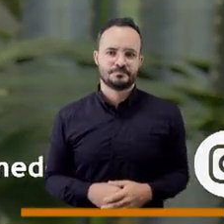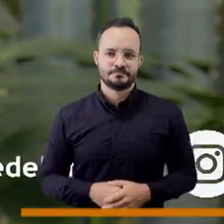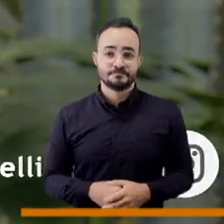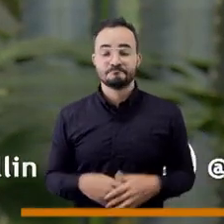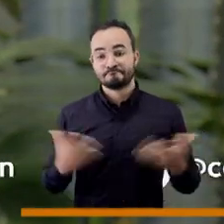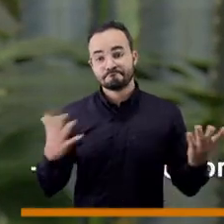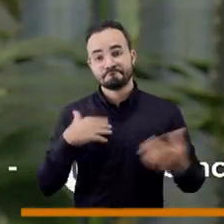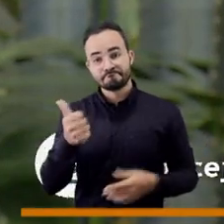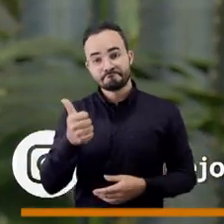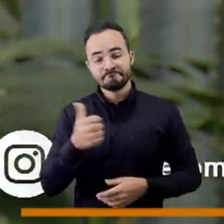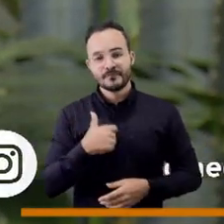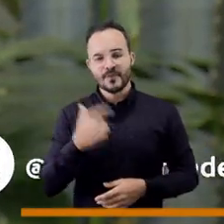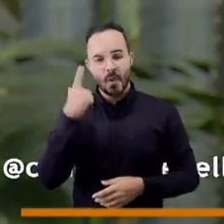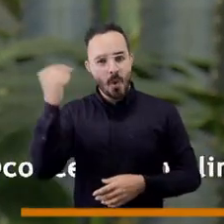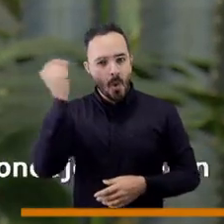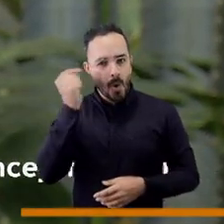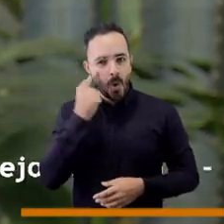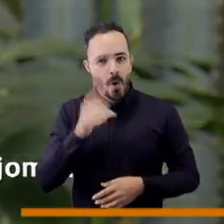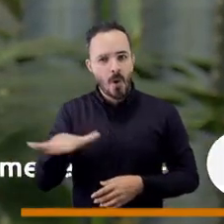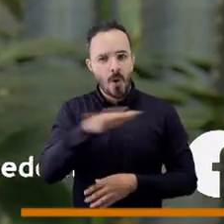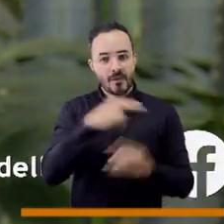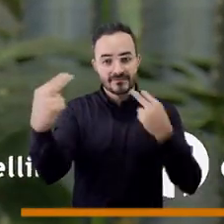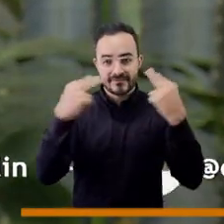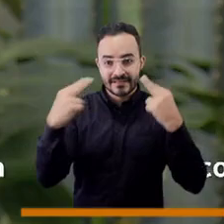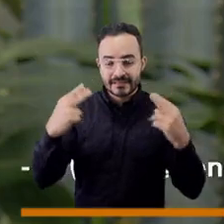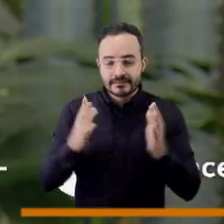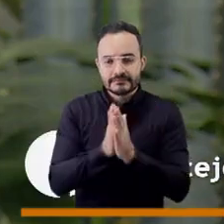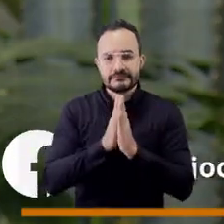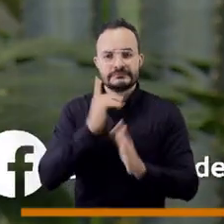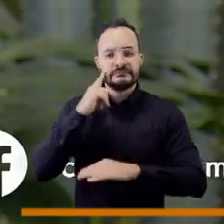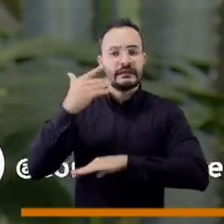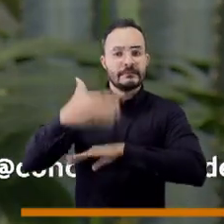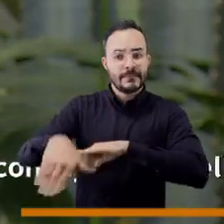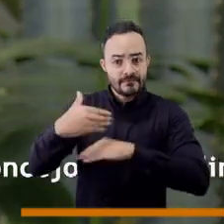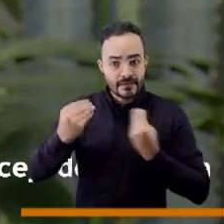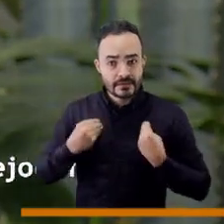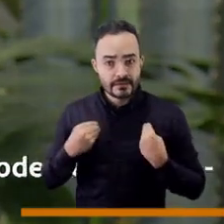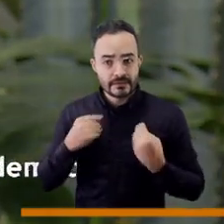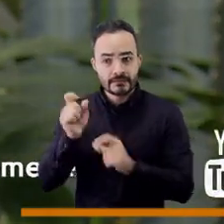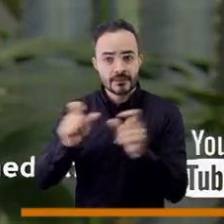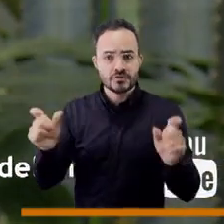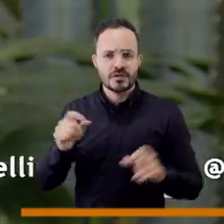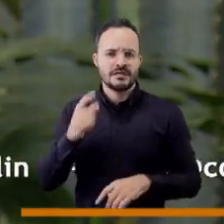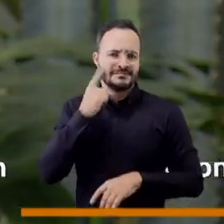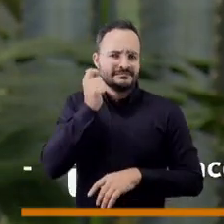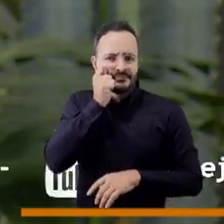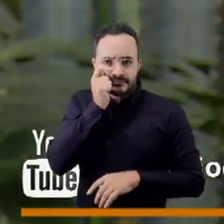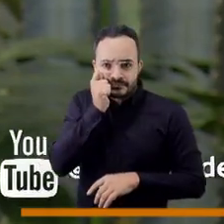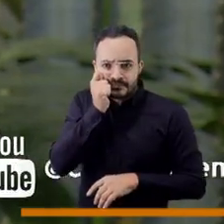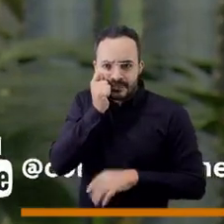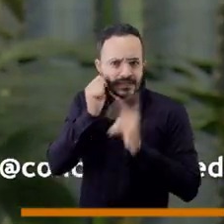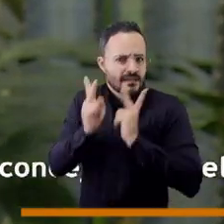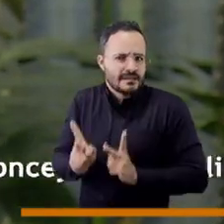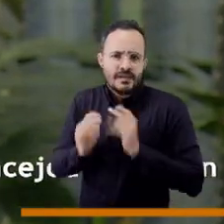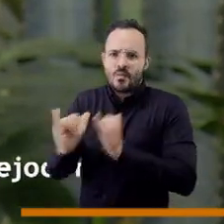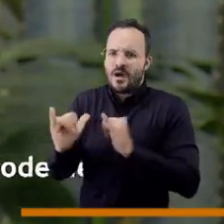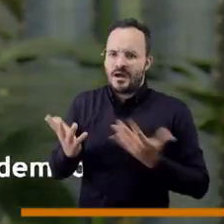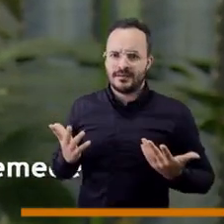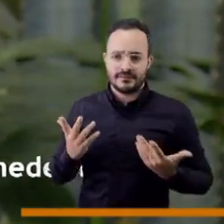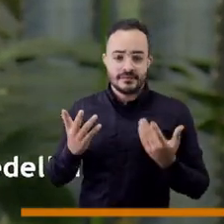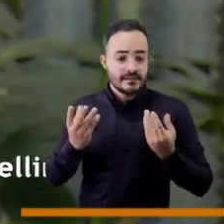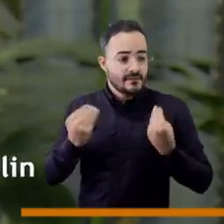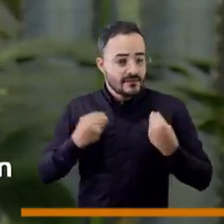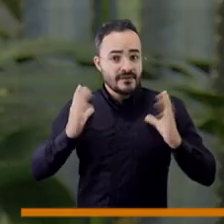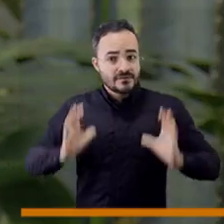Muy bien, pues recordarle también a nuestros televidentes, los habitantes de calle son seres humanos, son